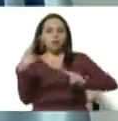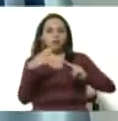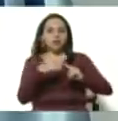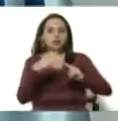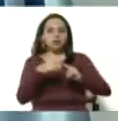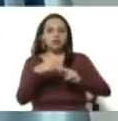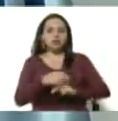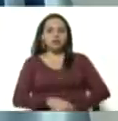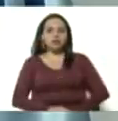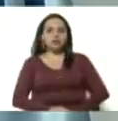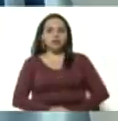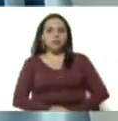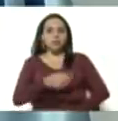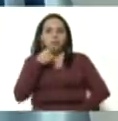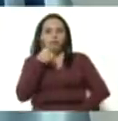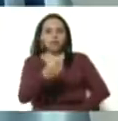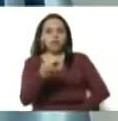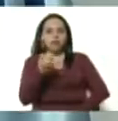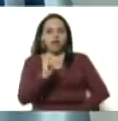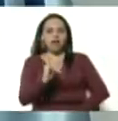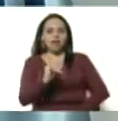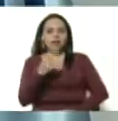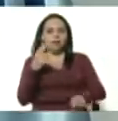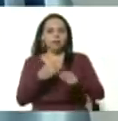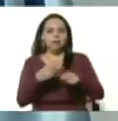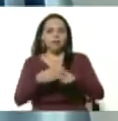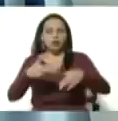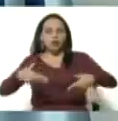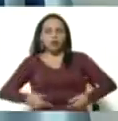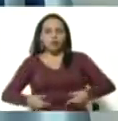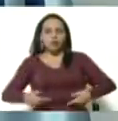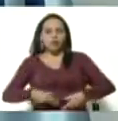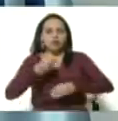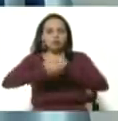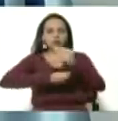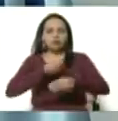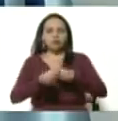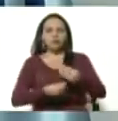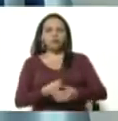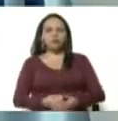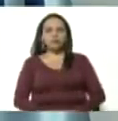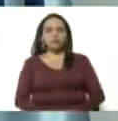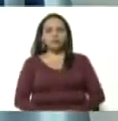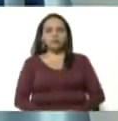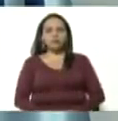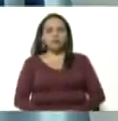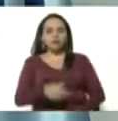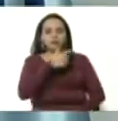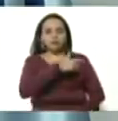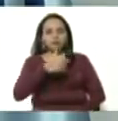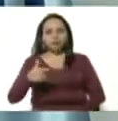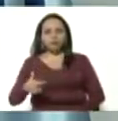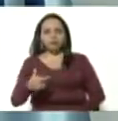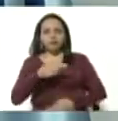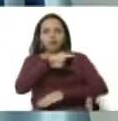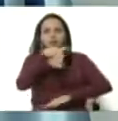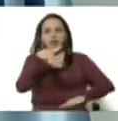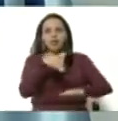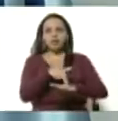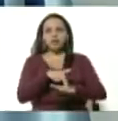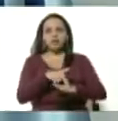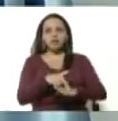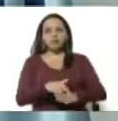Y como dije, está poniendo en riesgo los esfuerzos realizados por las autoridades nacionales